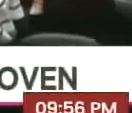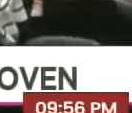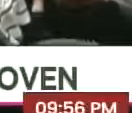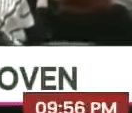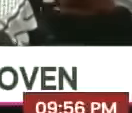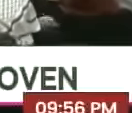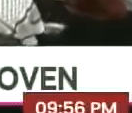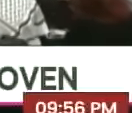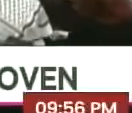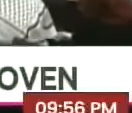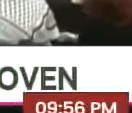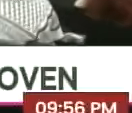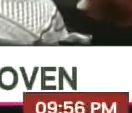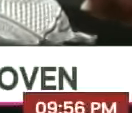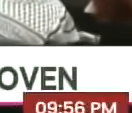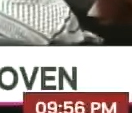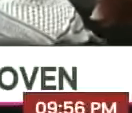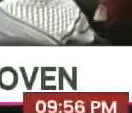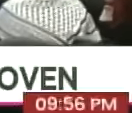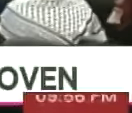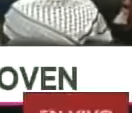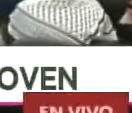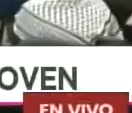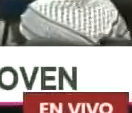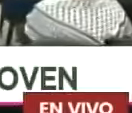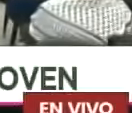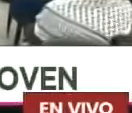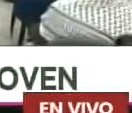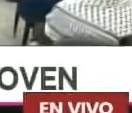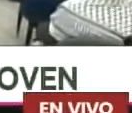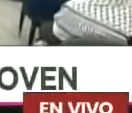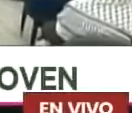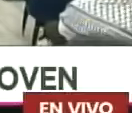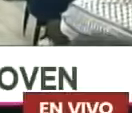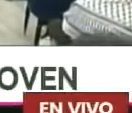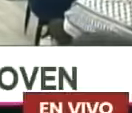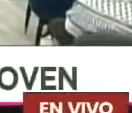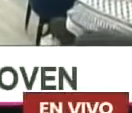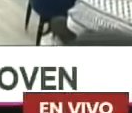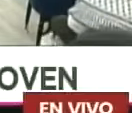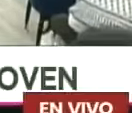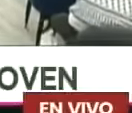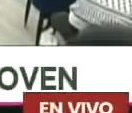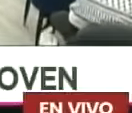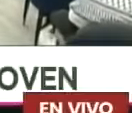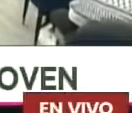¡Ay, ay, ay! ¡A ver, Carolina! ¡Mati! ¡Ay!